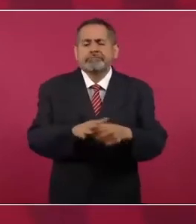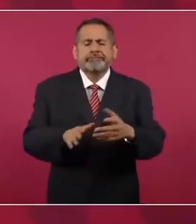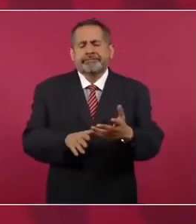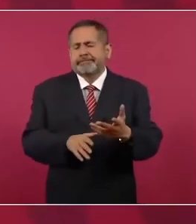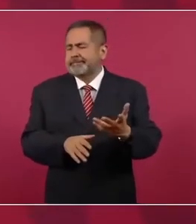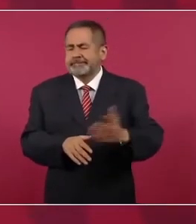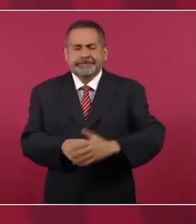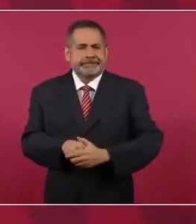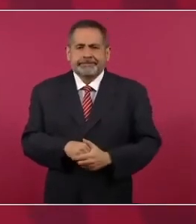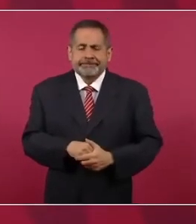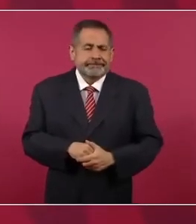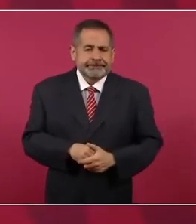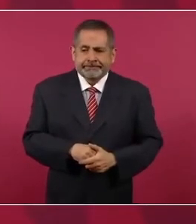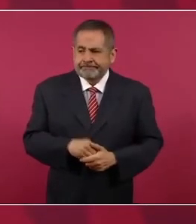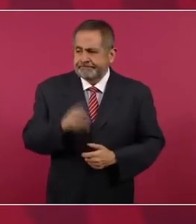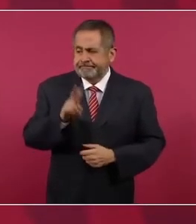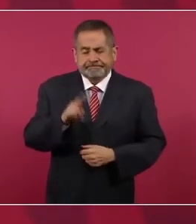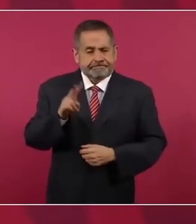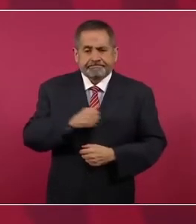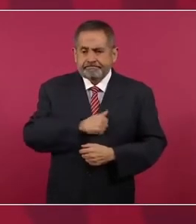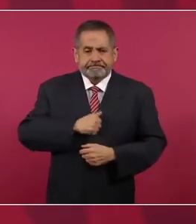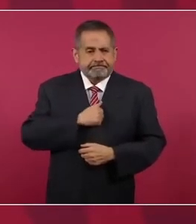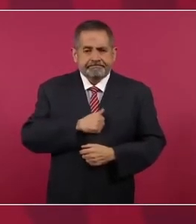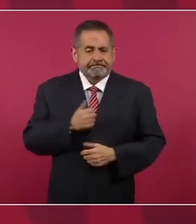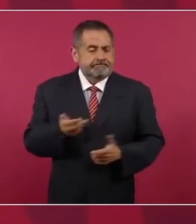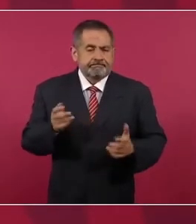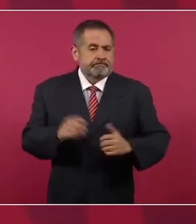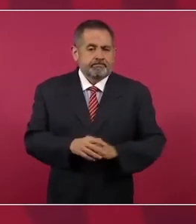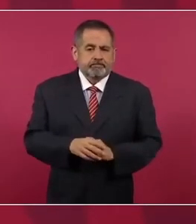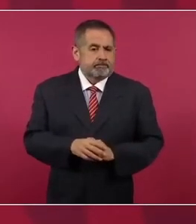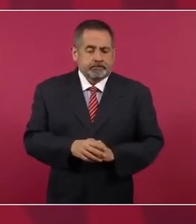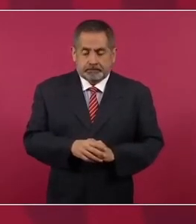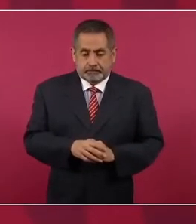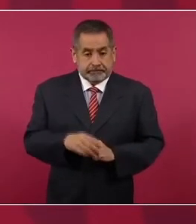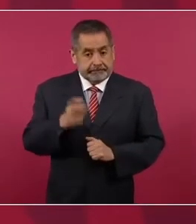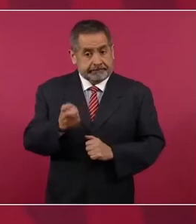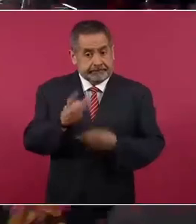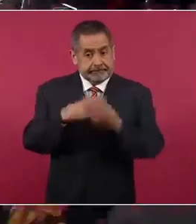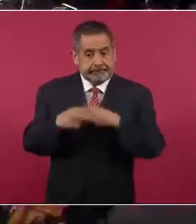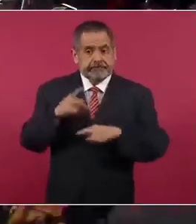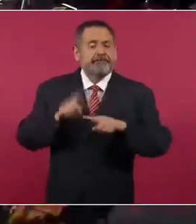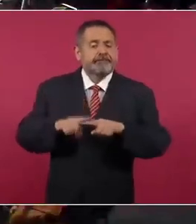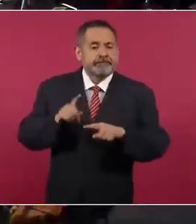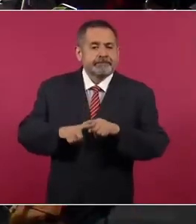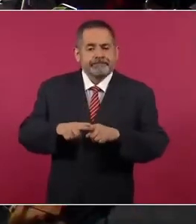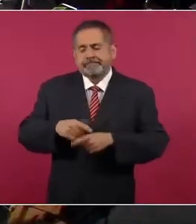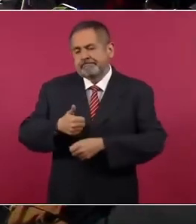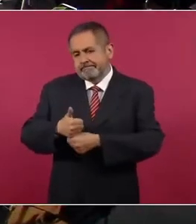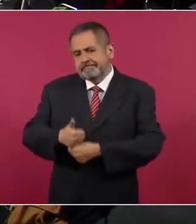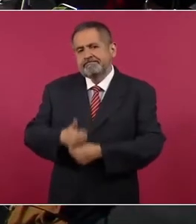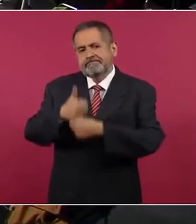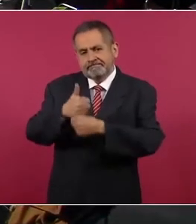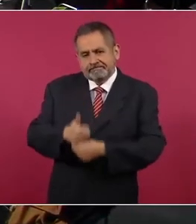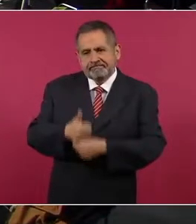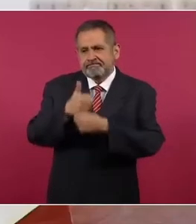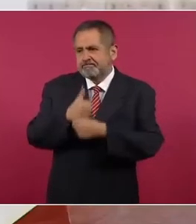eso lamentablemente lo que va a generar es más sufrimiento,